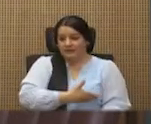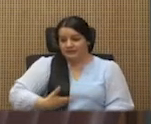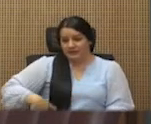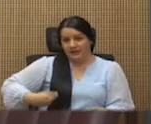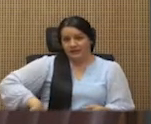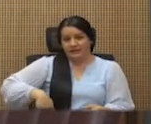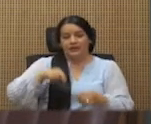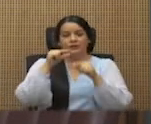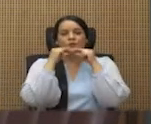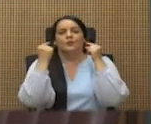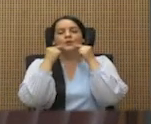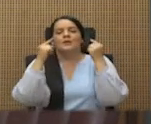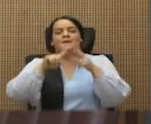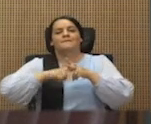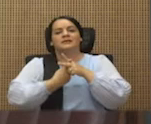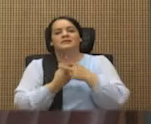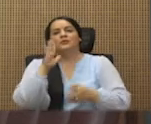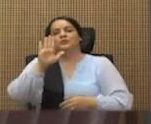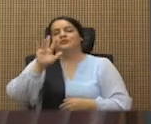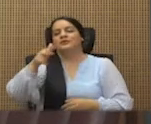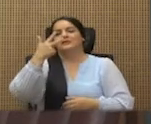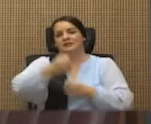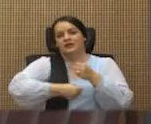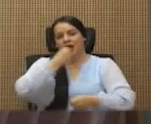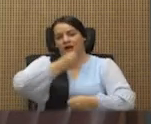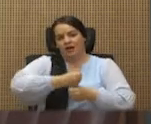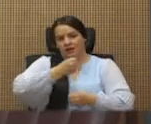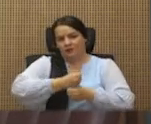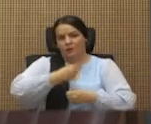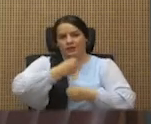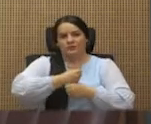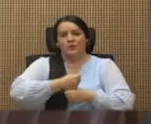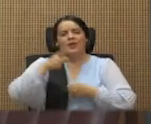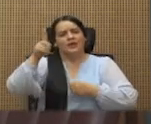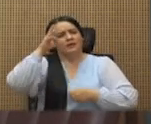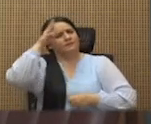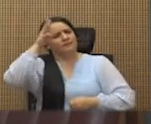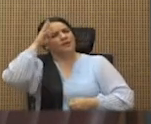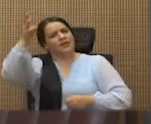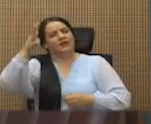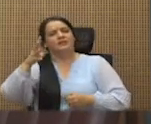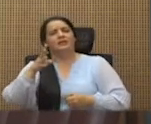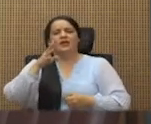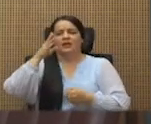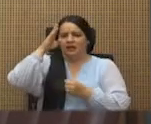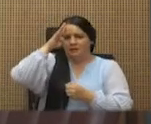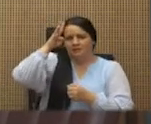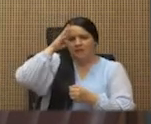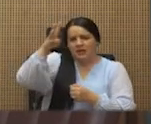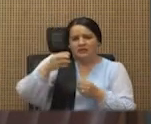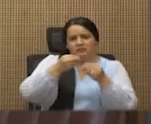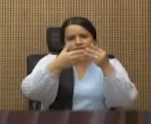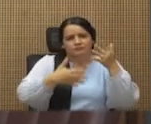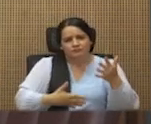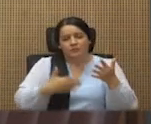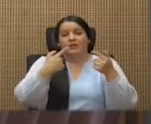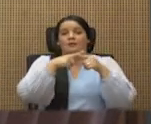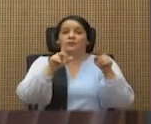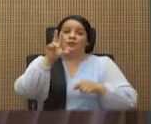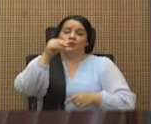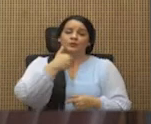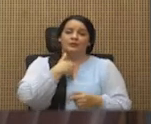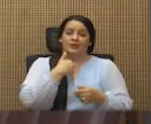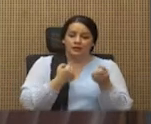Chávez, empezando ya su tercer año de gestión, inventa un escandalito tras otro. Pero como no tienen